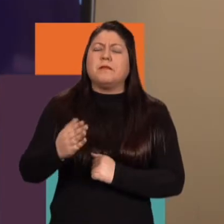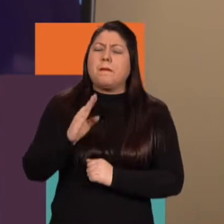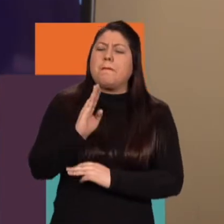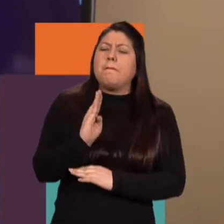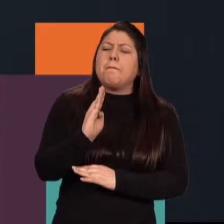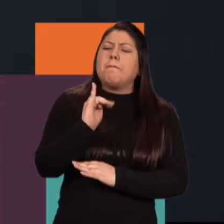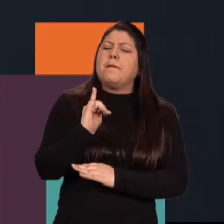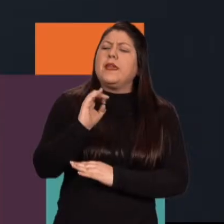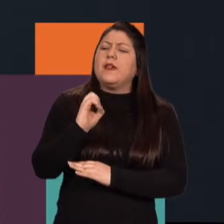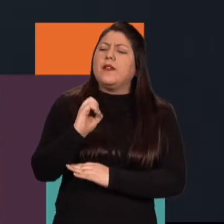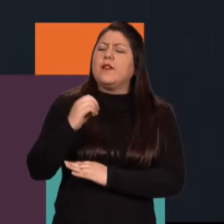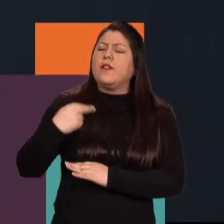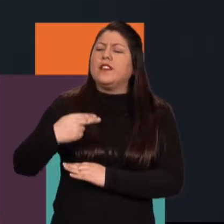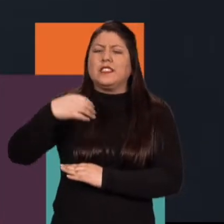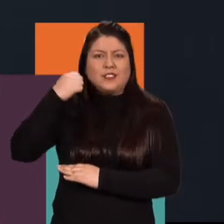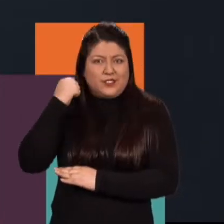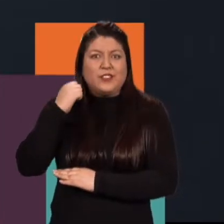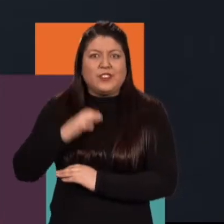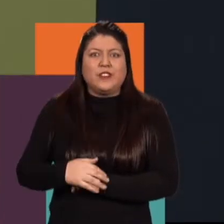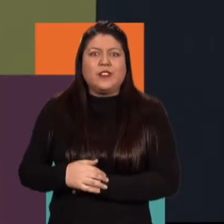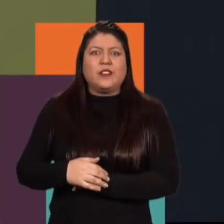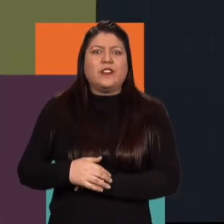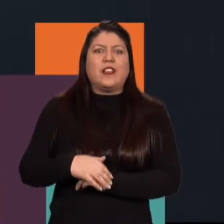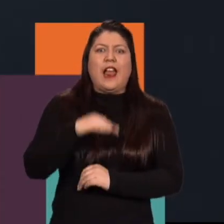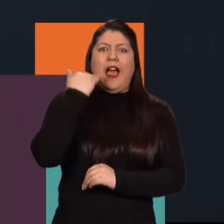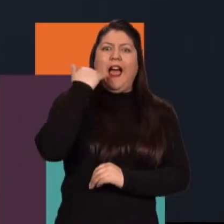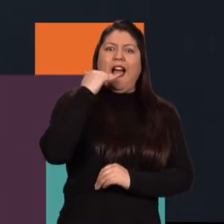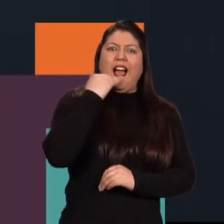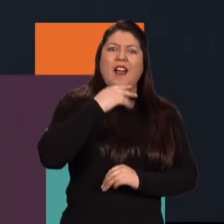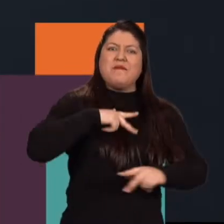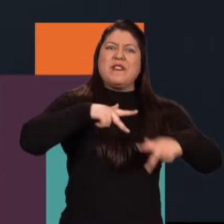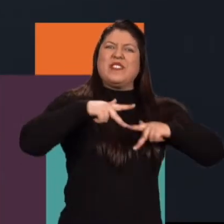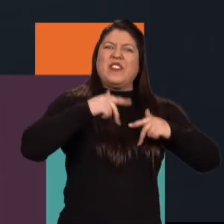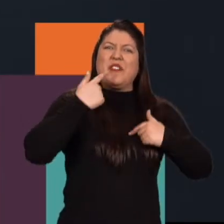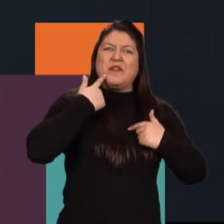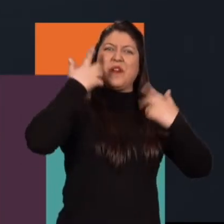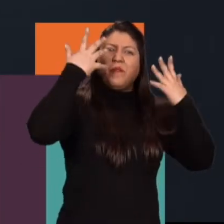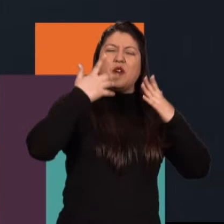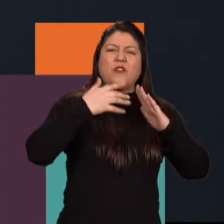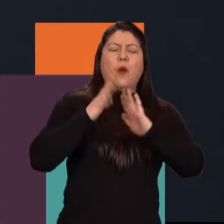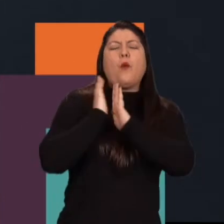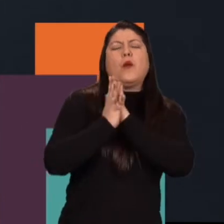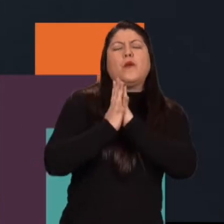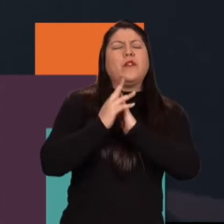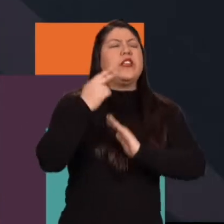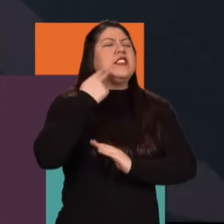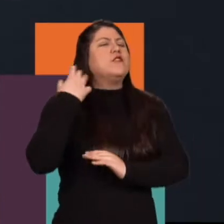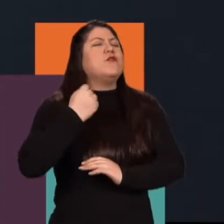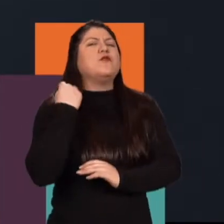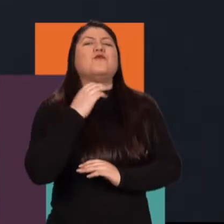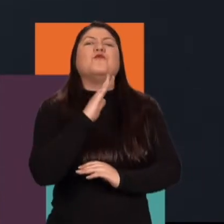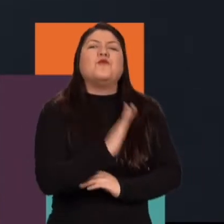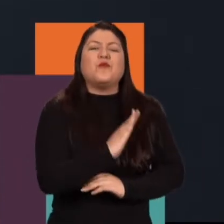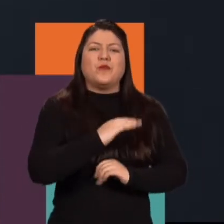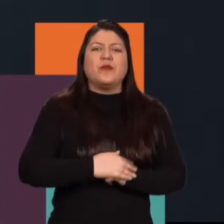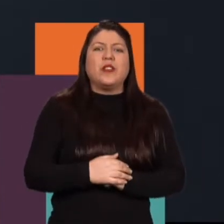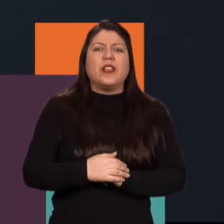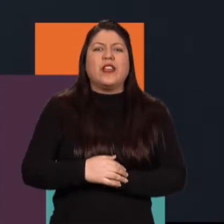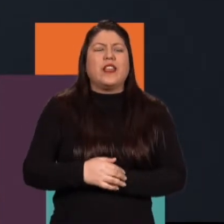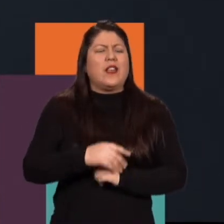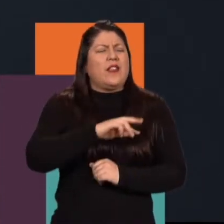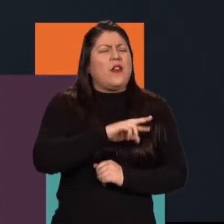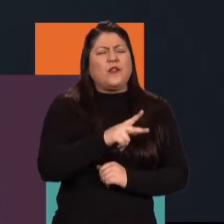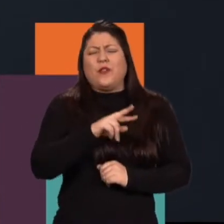de... como biohistorias, ¿cierto? La Ronca de Oro, Elenita Vargas, ¿cierto? Y